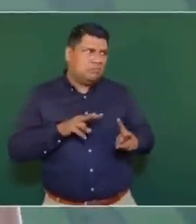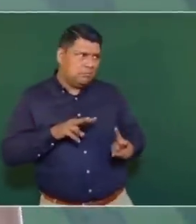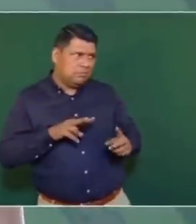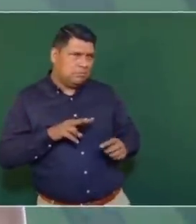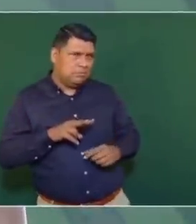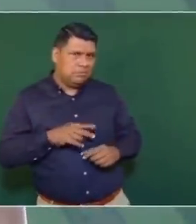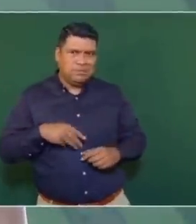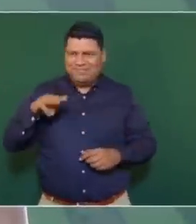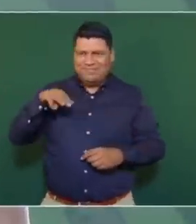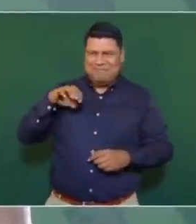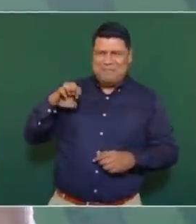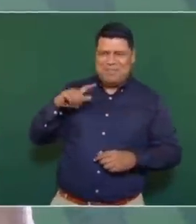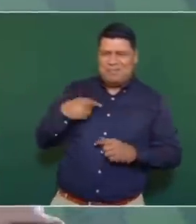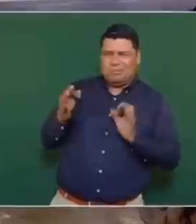Mitt